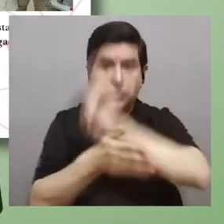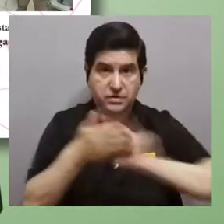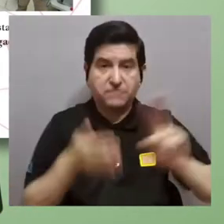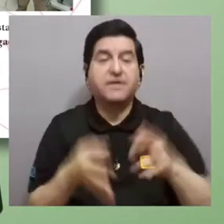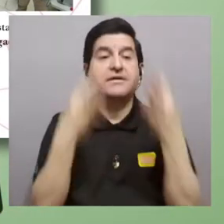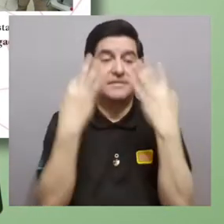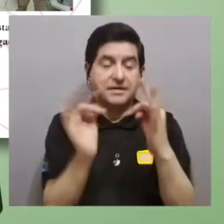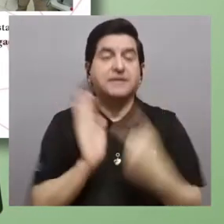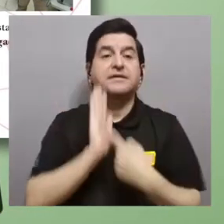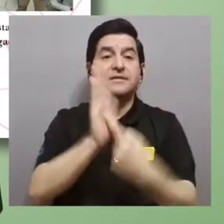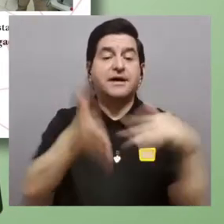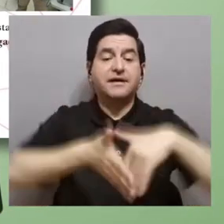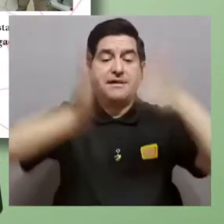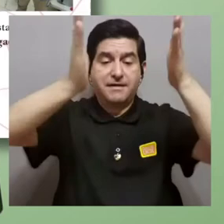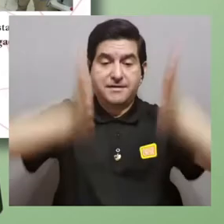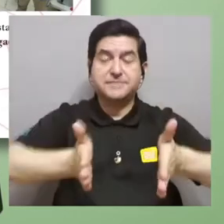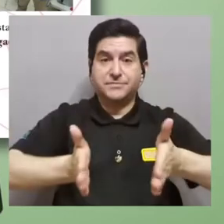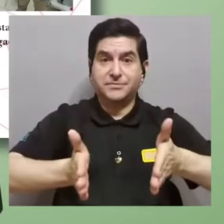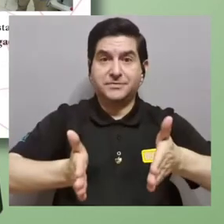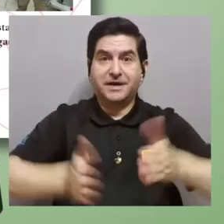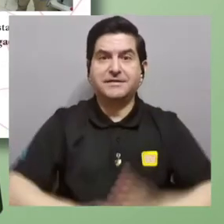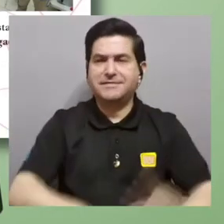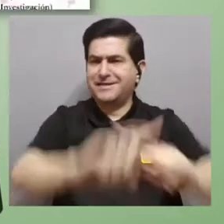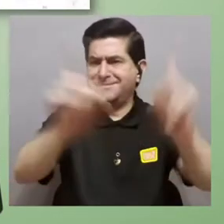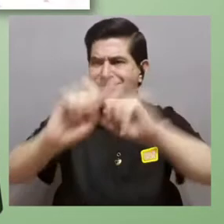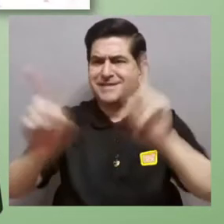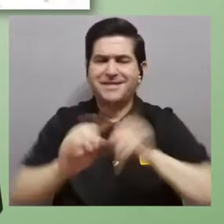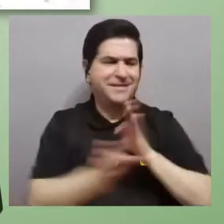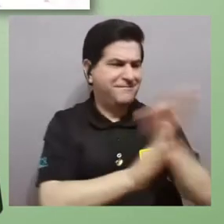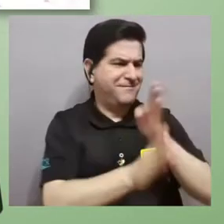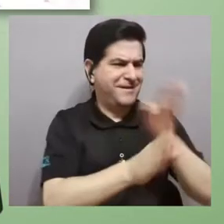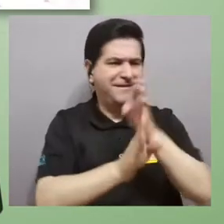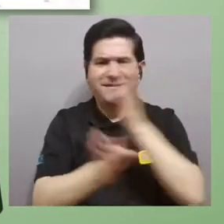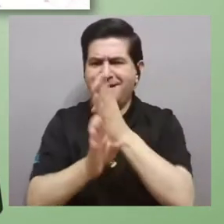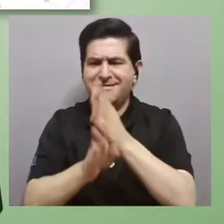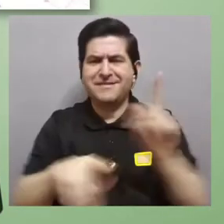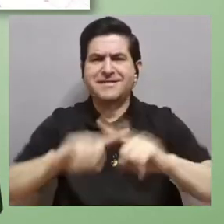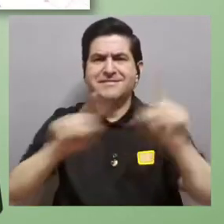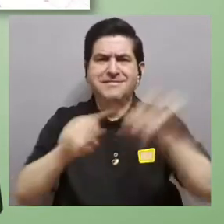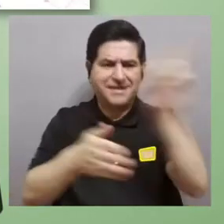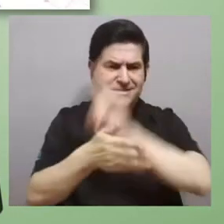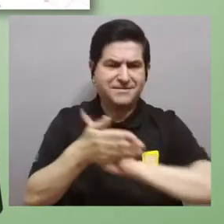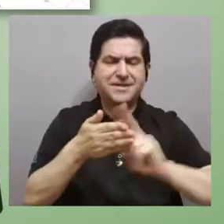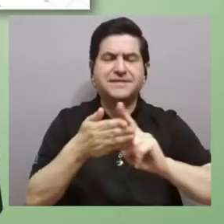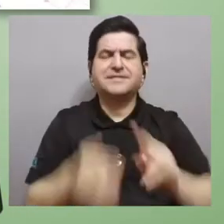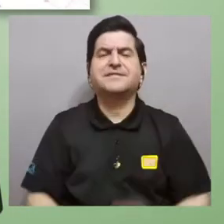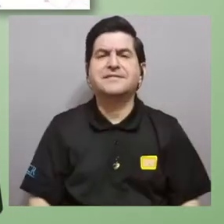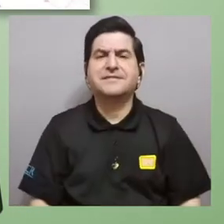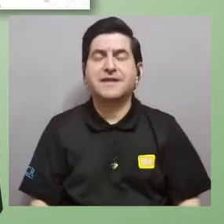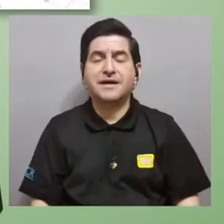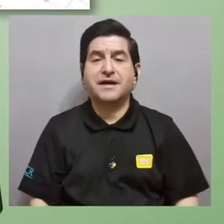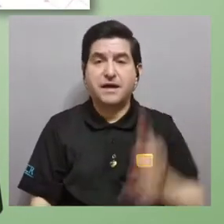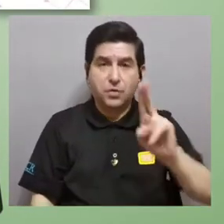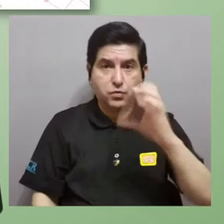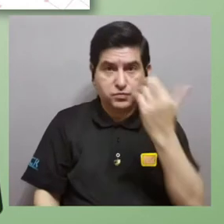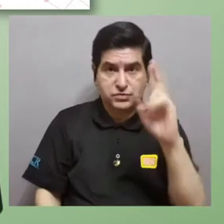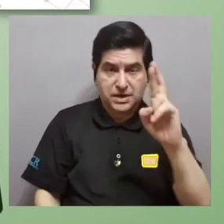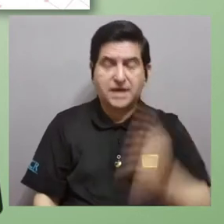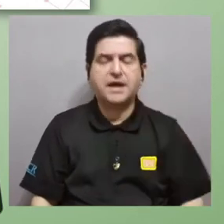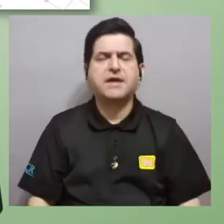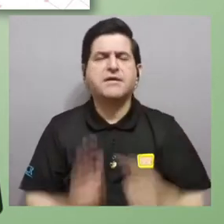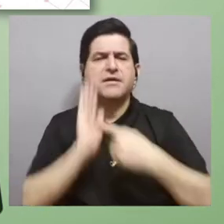interuniversitario, donde hemos intentado mostrarle a los estudiantes de distintas carreras de universidades de Costa Rica